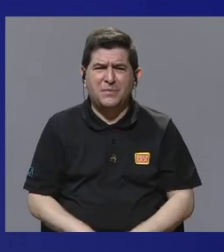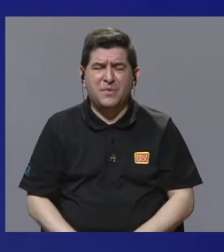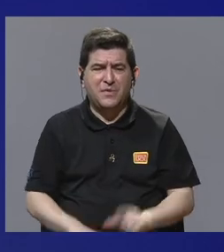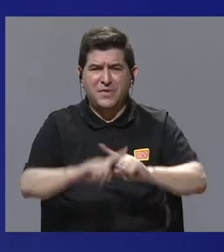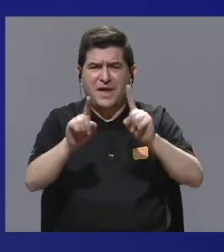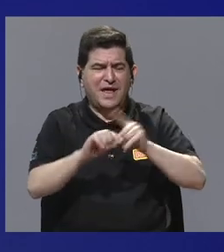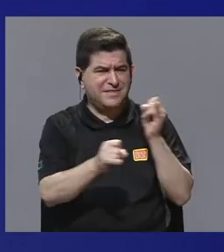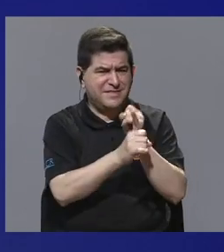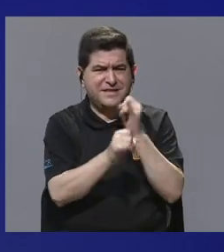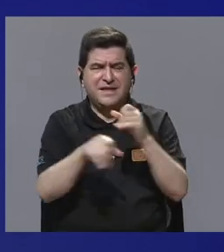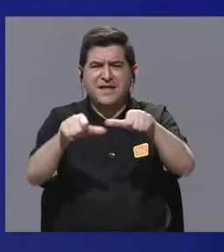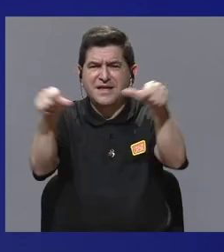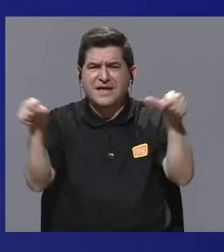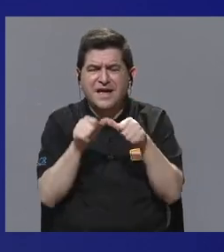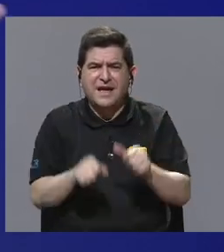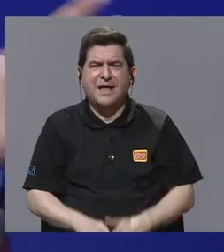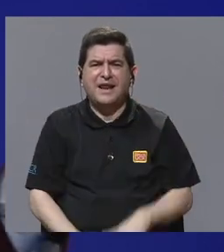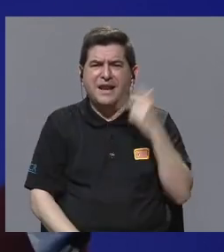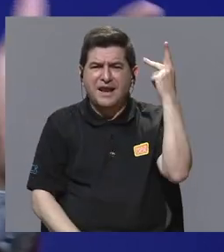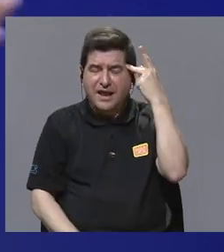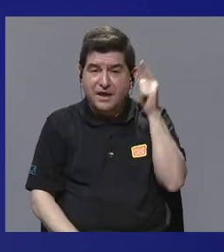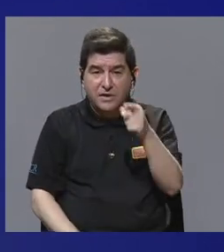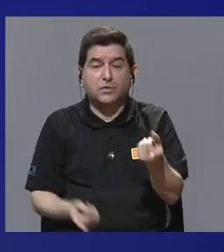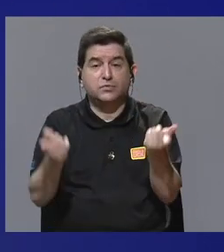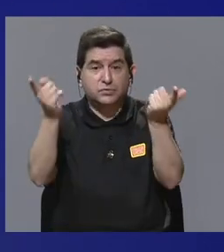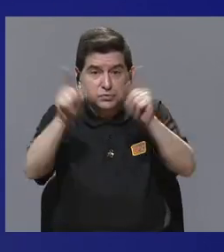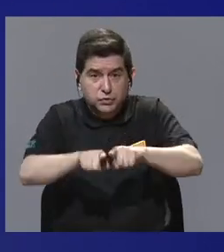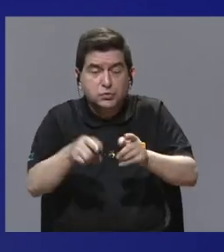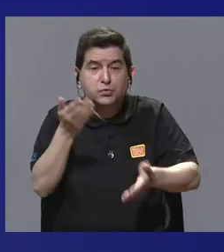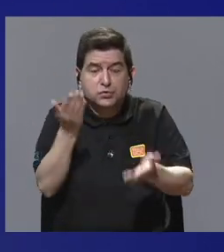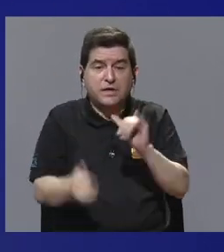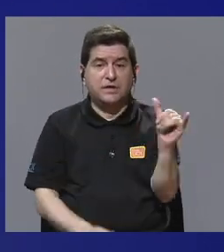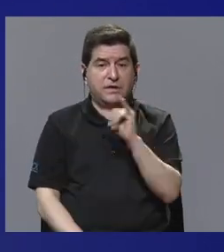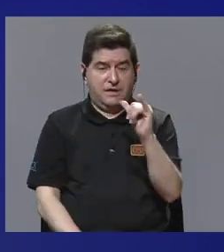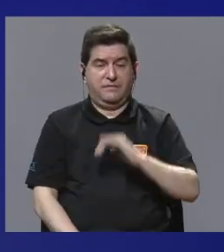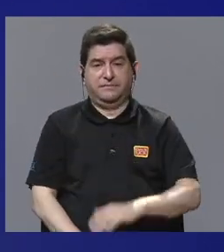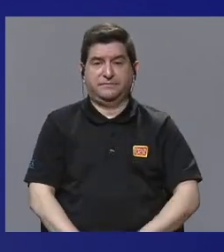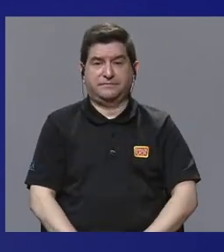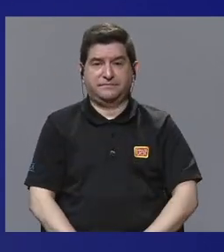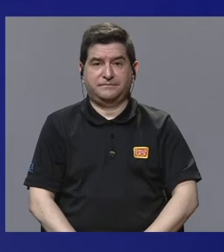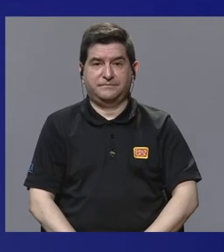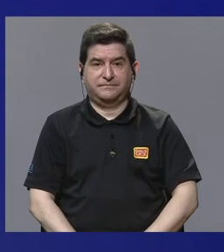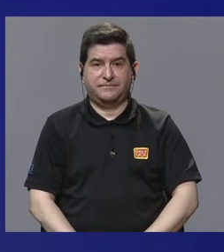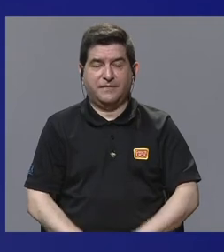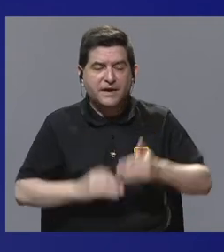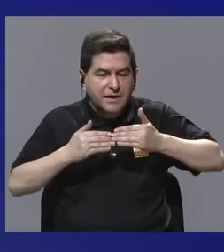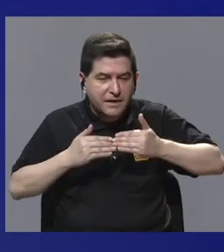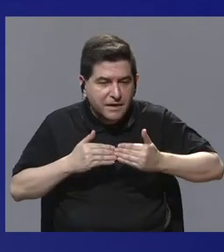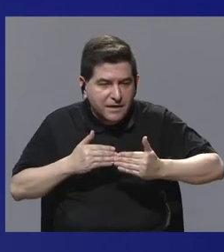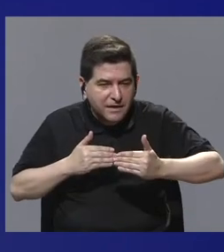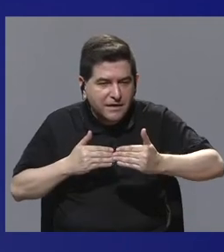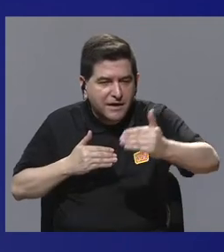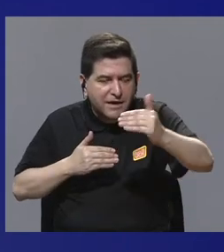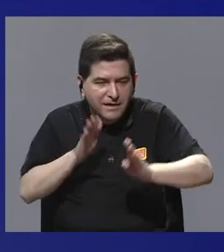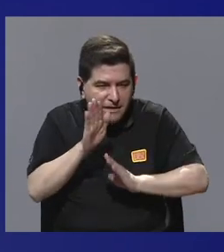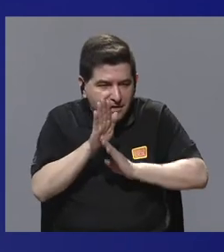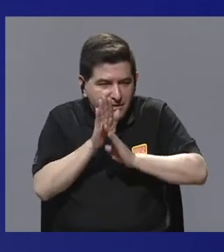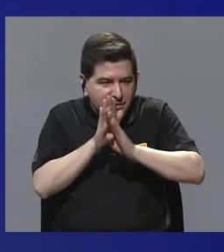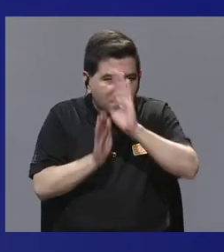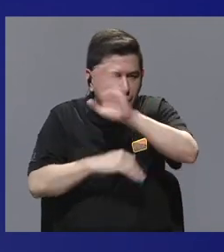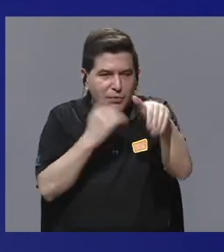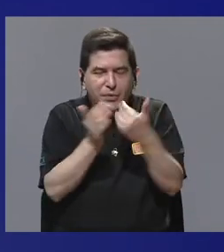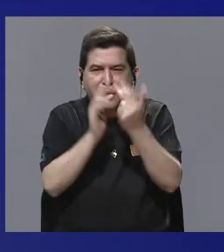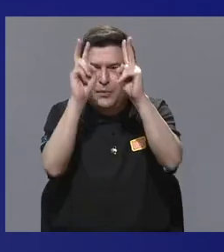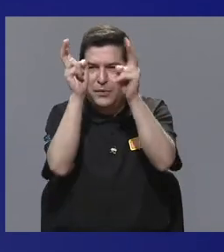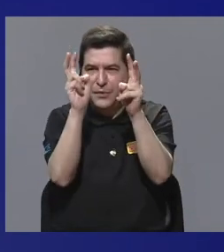las instituciones, en el ámbito político. Pero les pasó a ustedes quizás también que a lo largo del desarrollo de